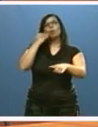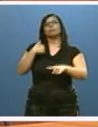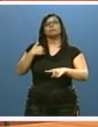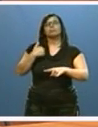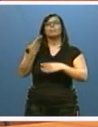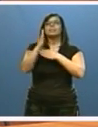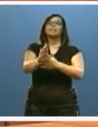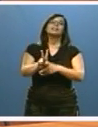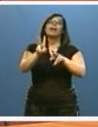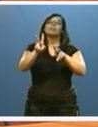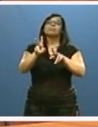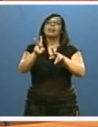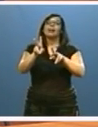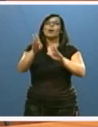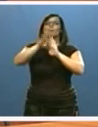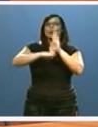y Discapacidad.